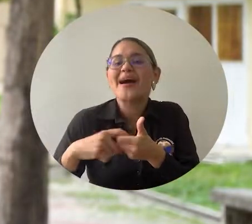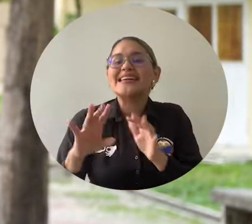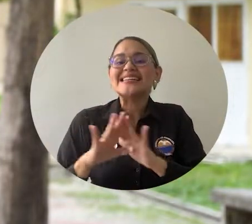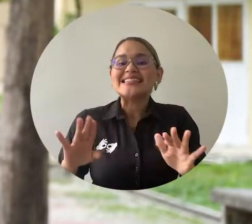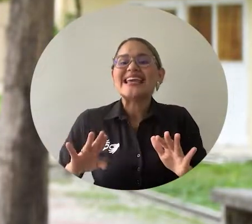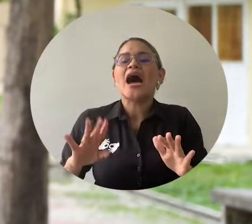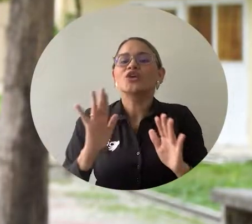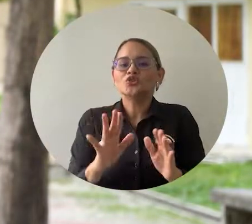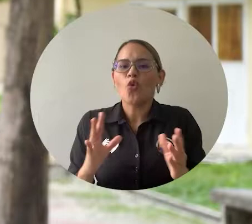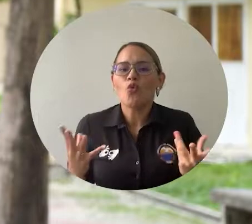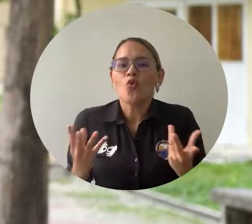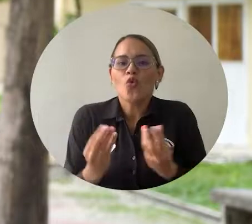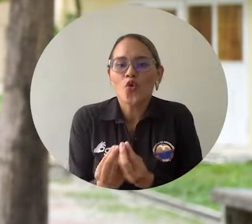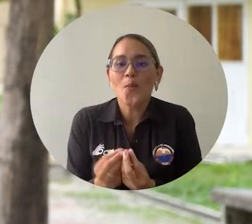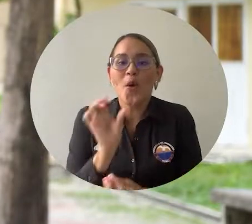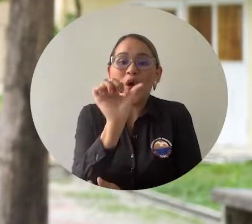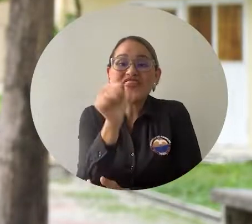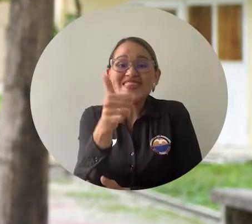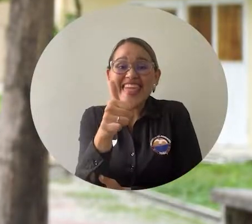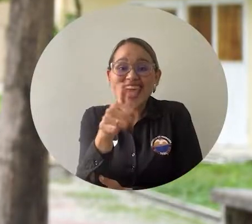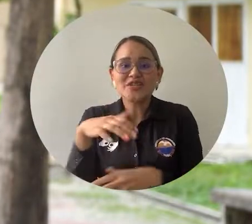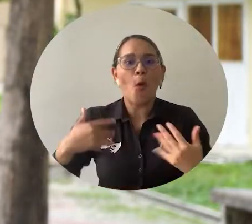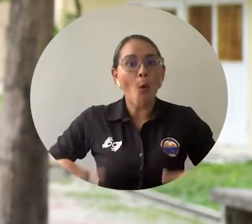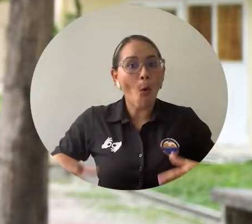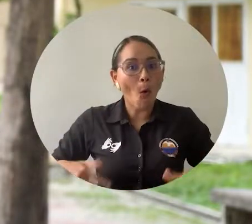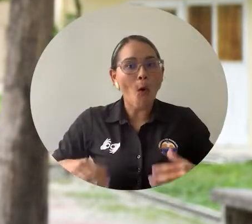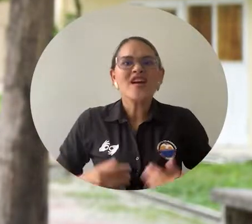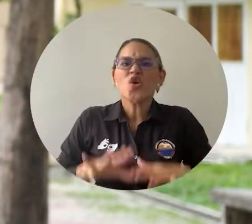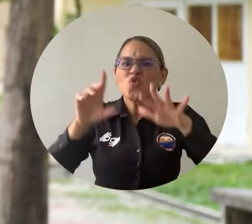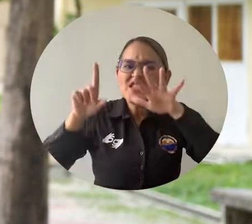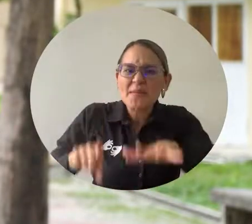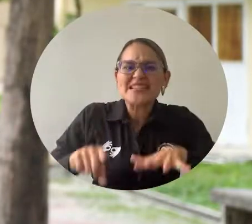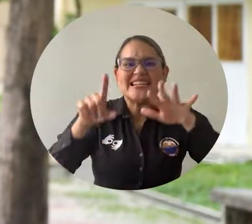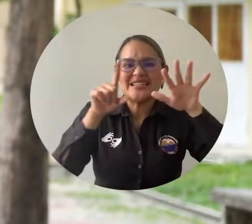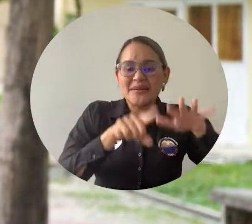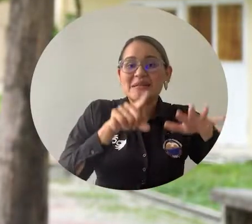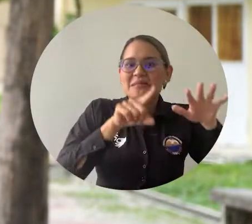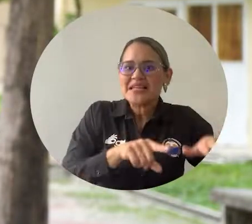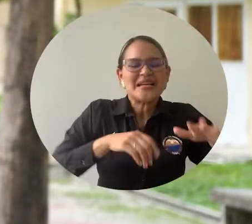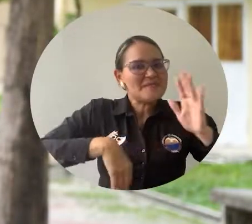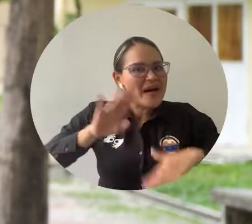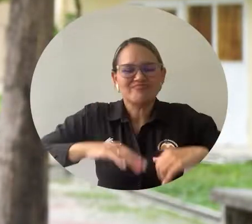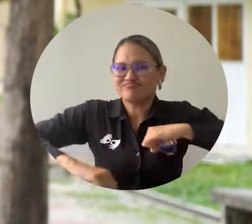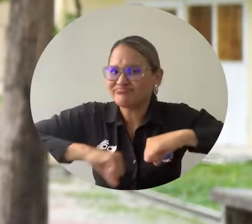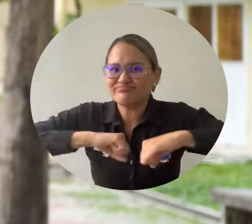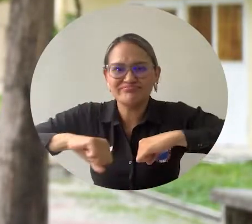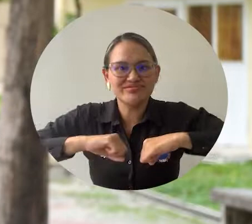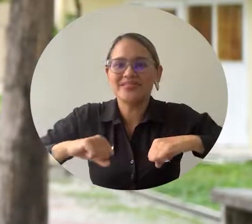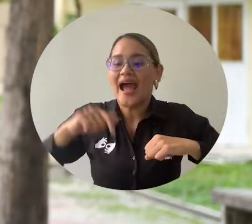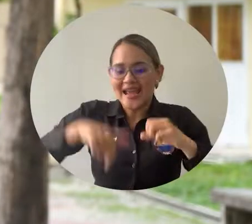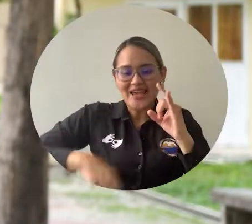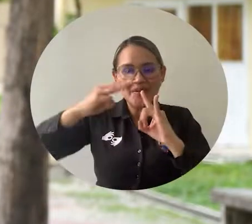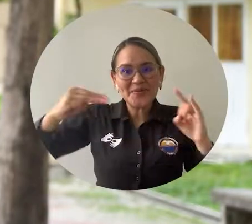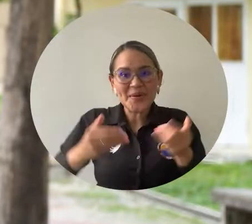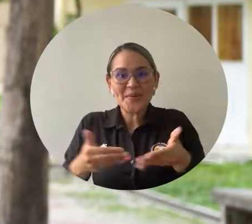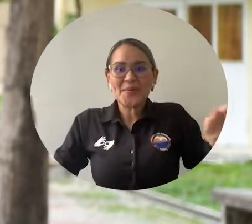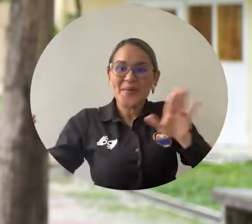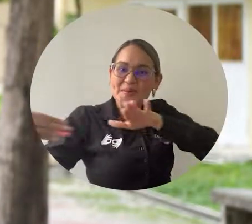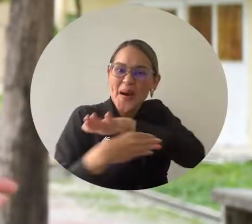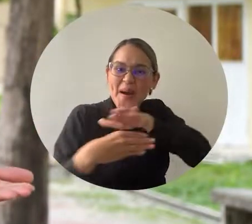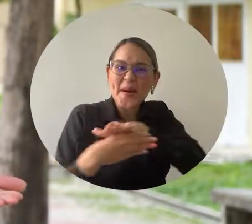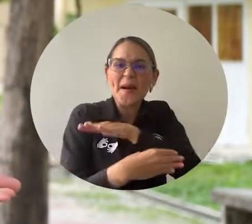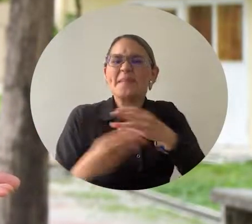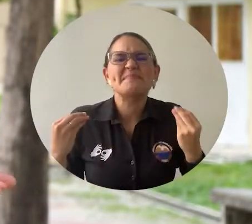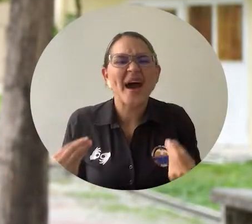admitidos para conformar la Corte Número 10 de esta iniciativa que cada semestre reafirma la vocación incluyente de la institución,